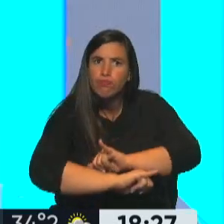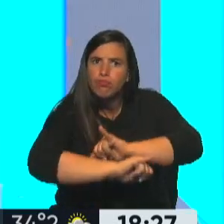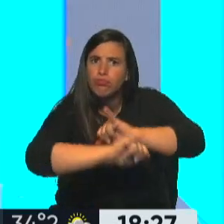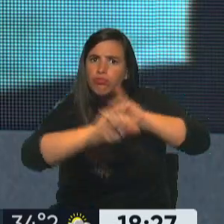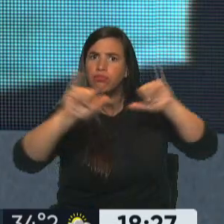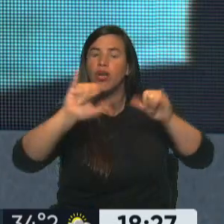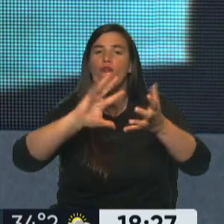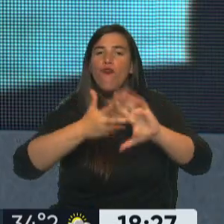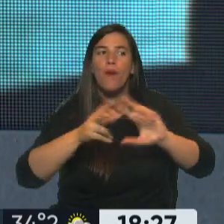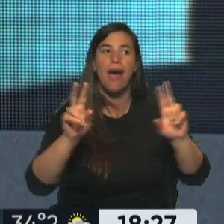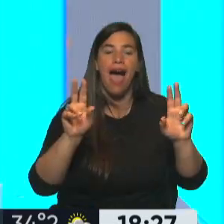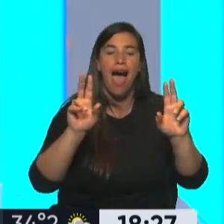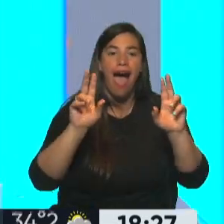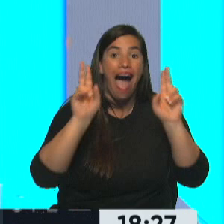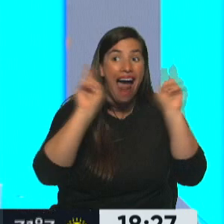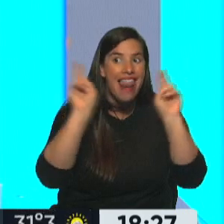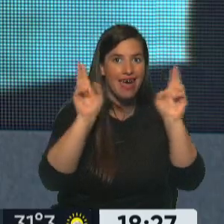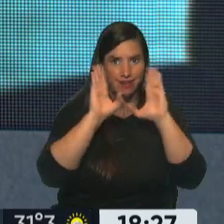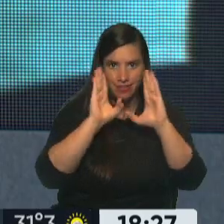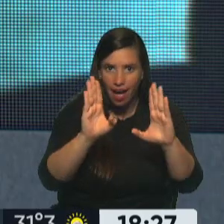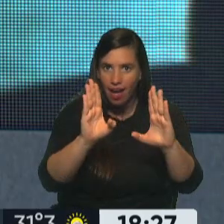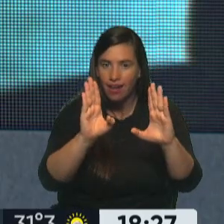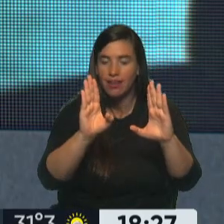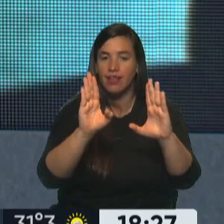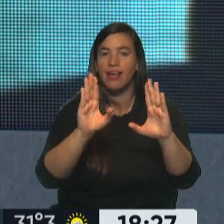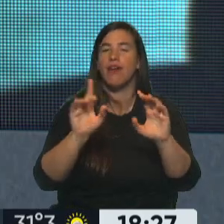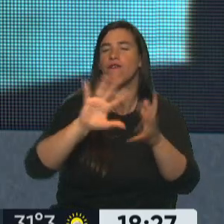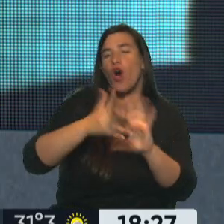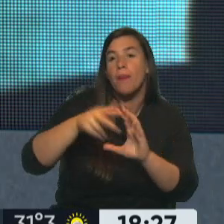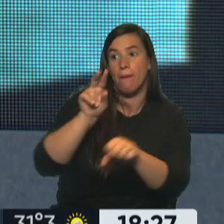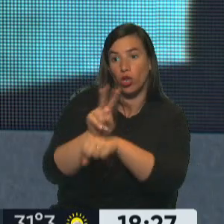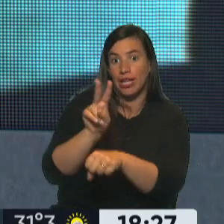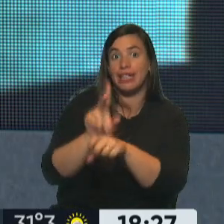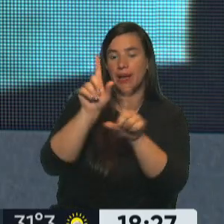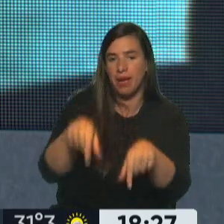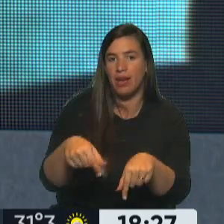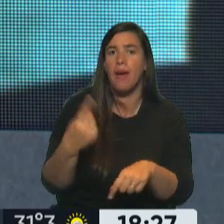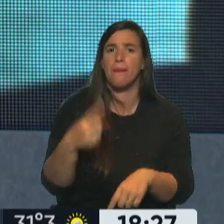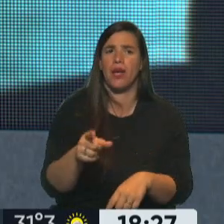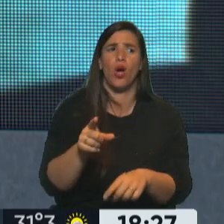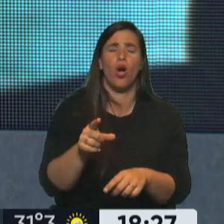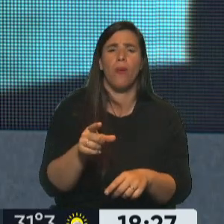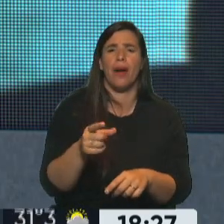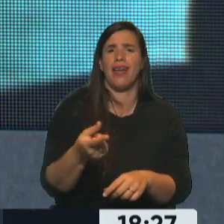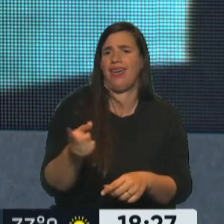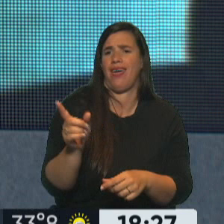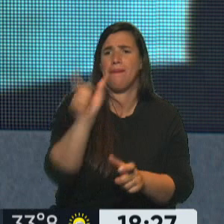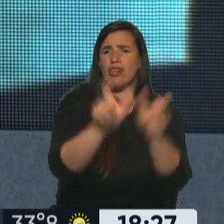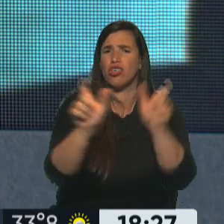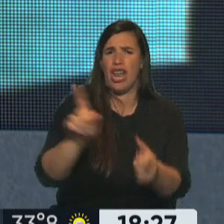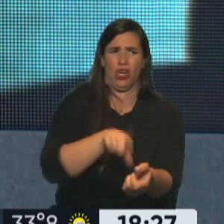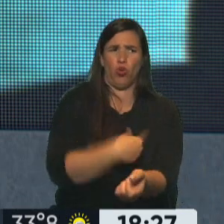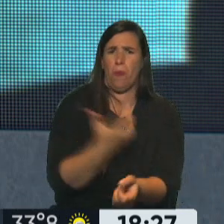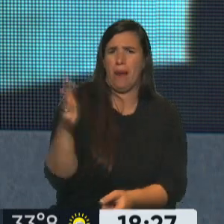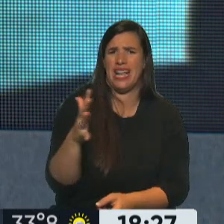solo a modo de protegerte, sino también para que esto no vuelva a ocurrir y que nadie se acostumbre. Y